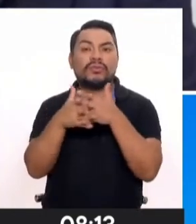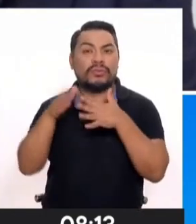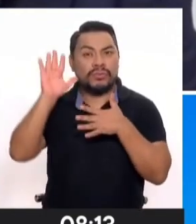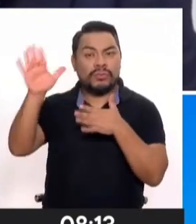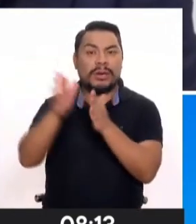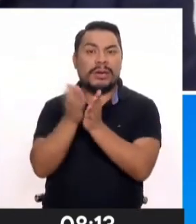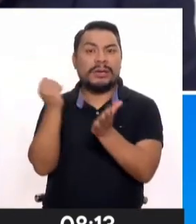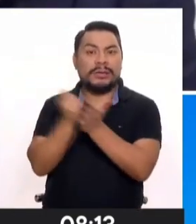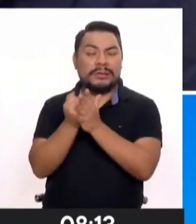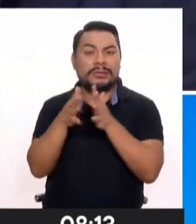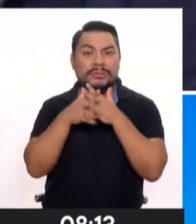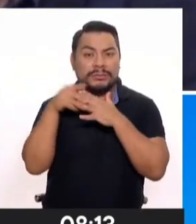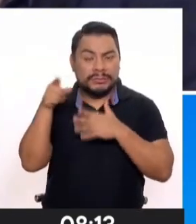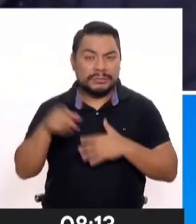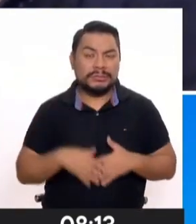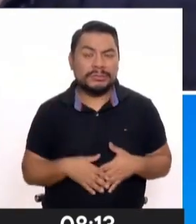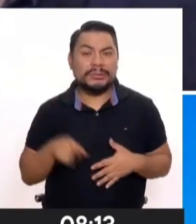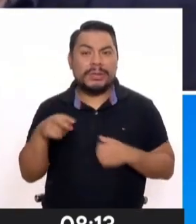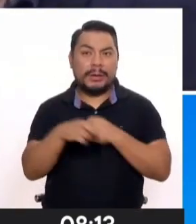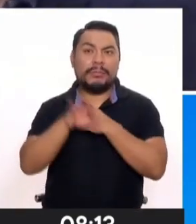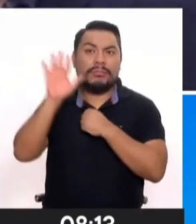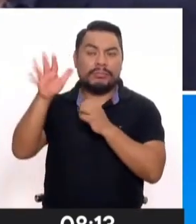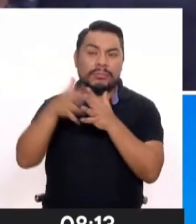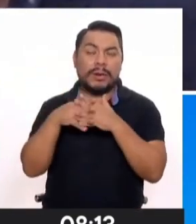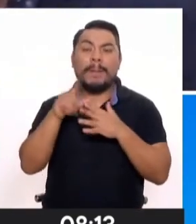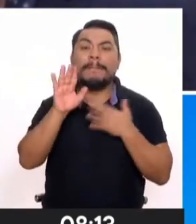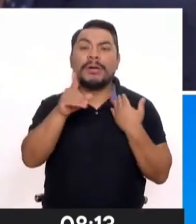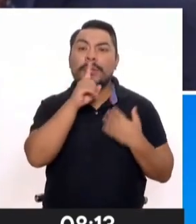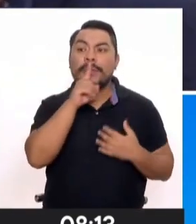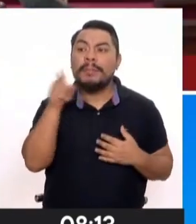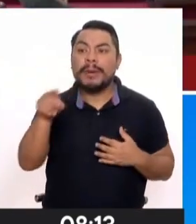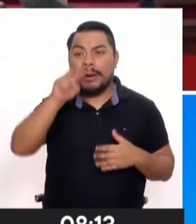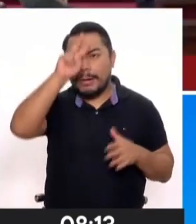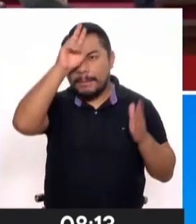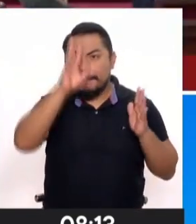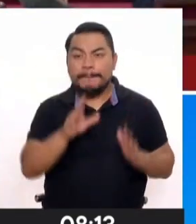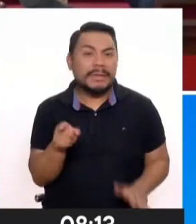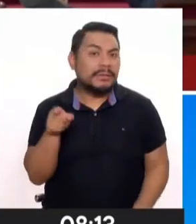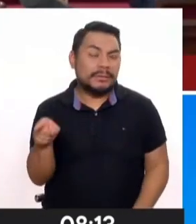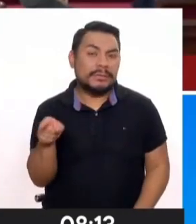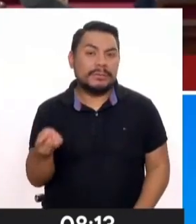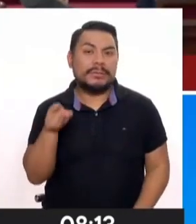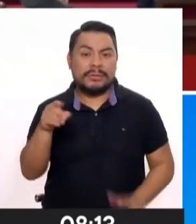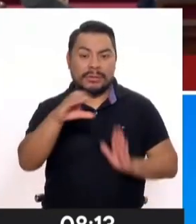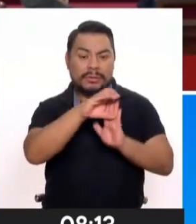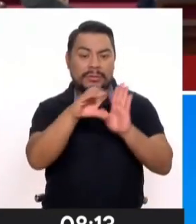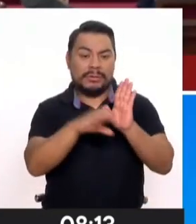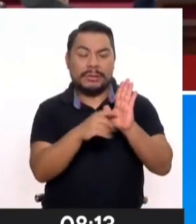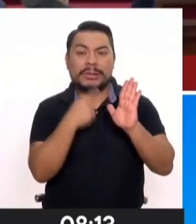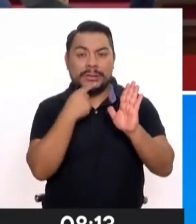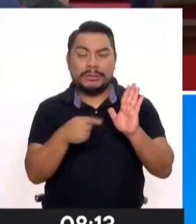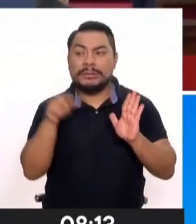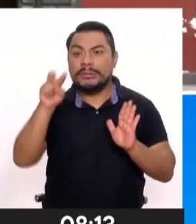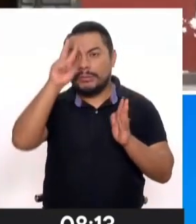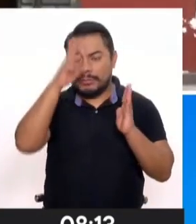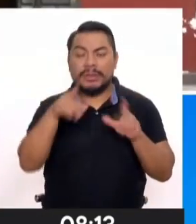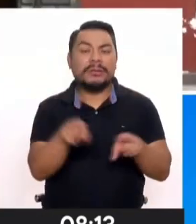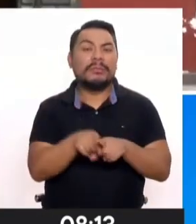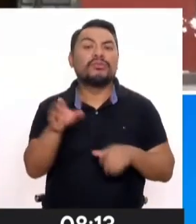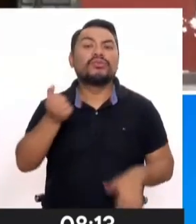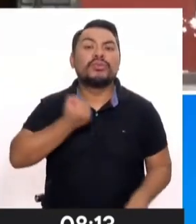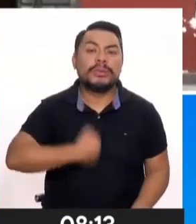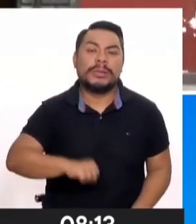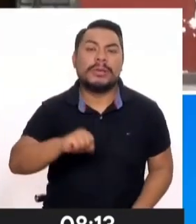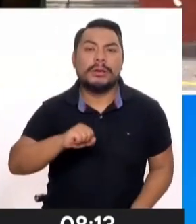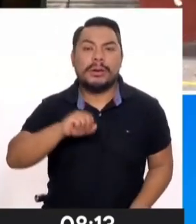tenían una identidad en ese país, pero su padre es peruano. Y de acuerdo a la Constitución, también son peruanos, los